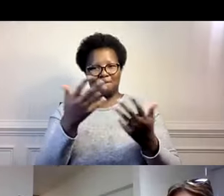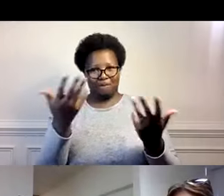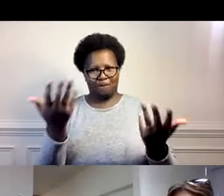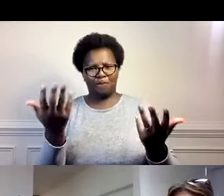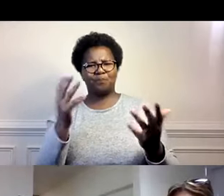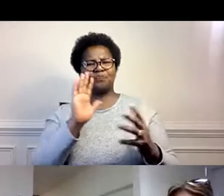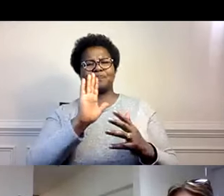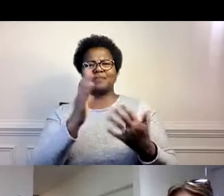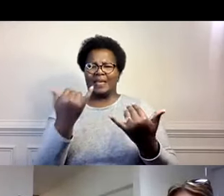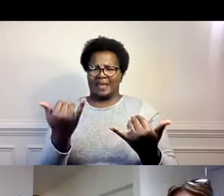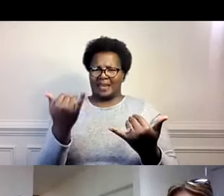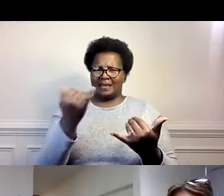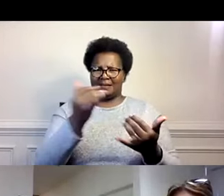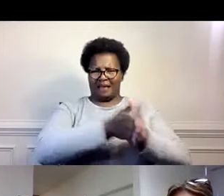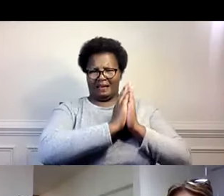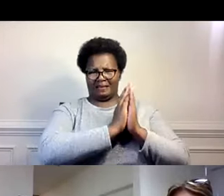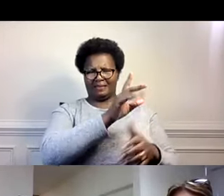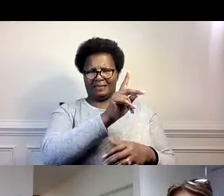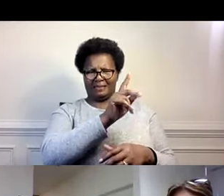Pero aquí está el detalle. Kate.